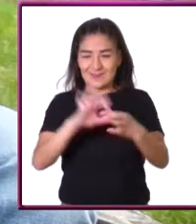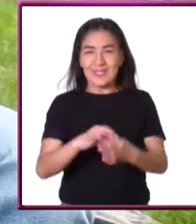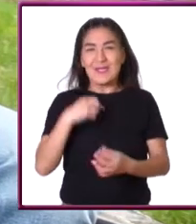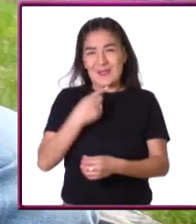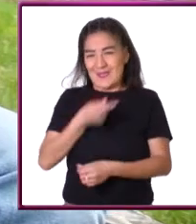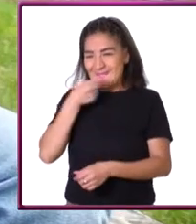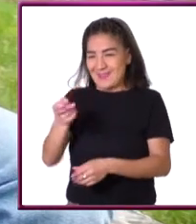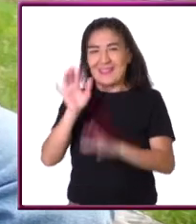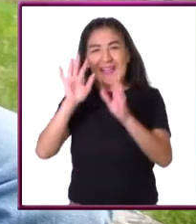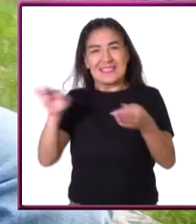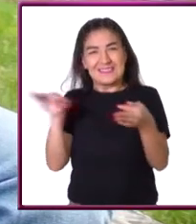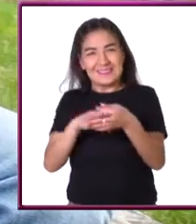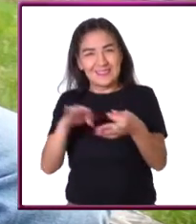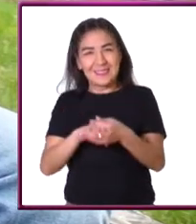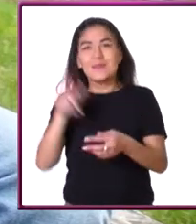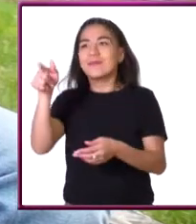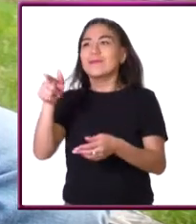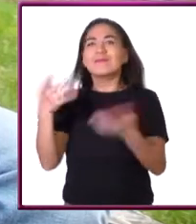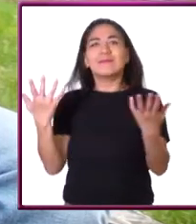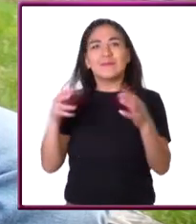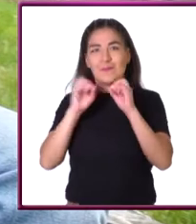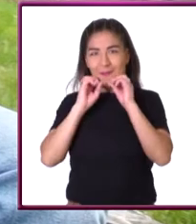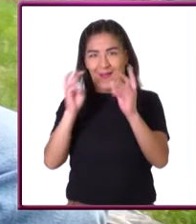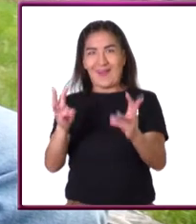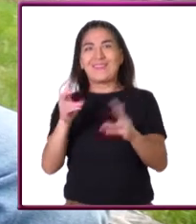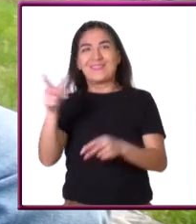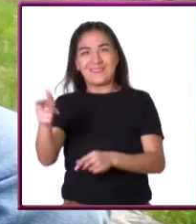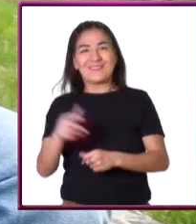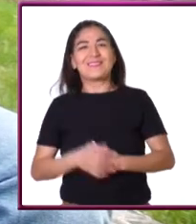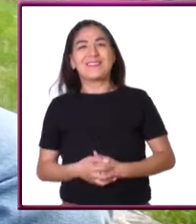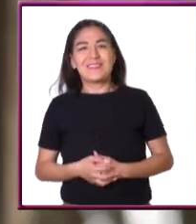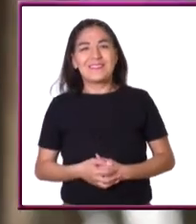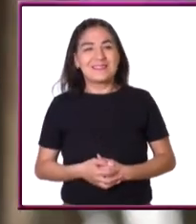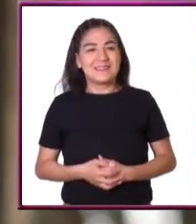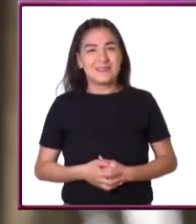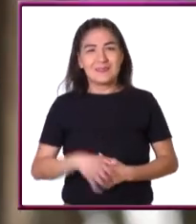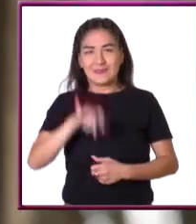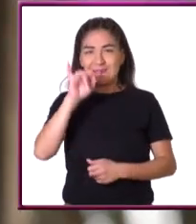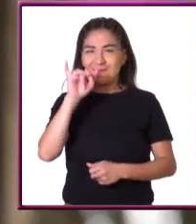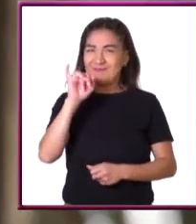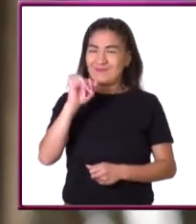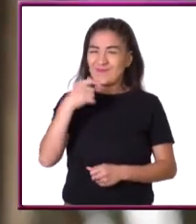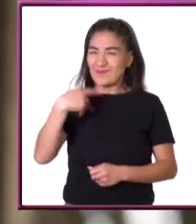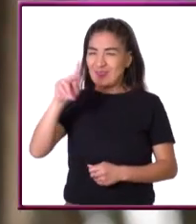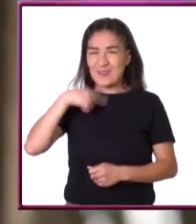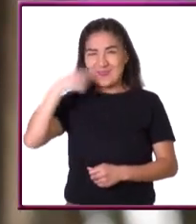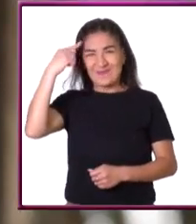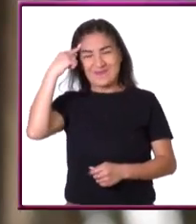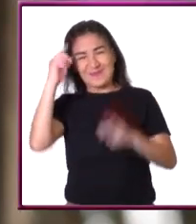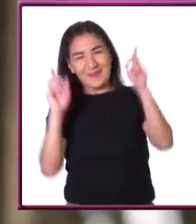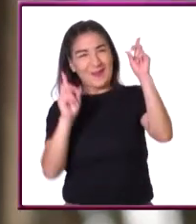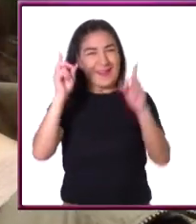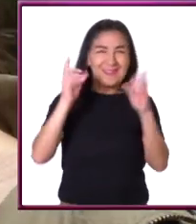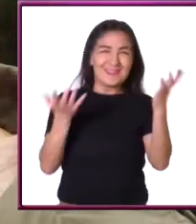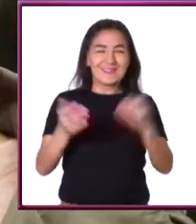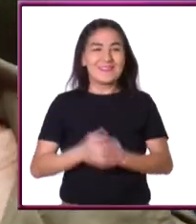relación. Te dije que estábamos cerca a que te quedo el ojo cuadrado, ¿eh? Más bien achicharrado.